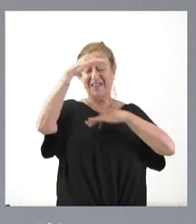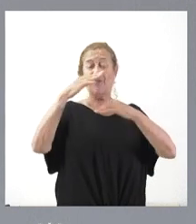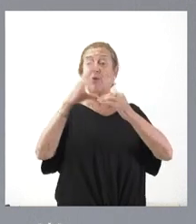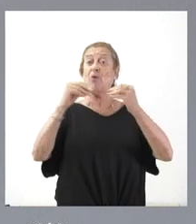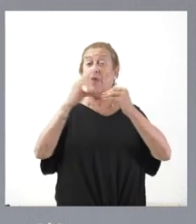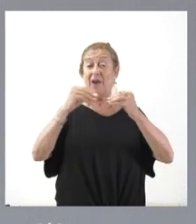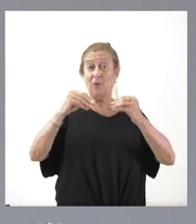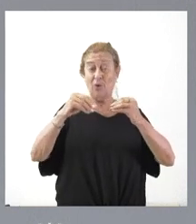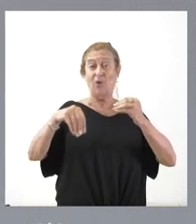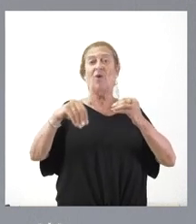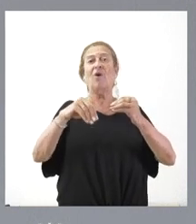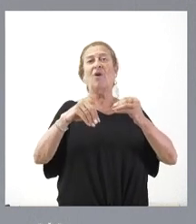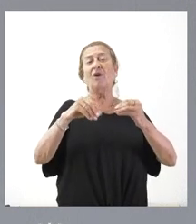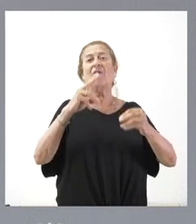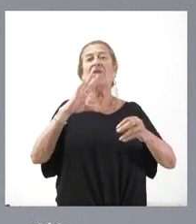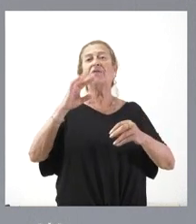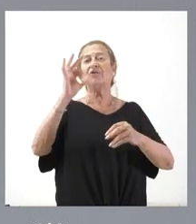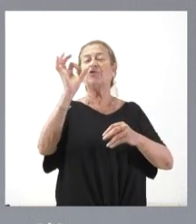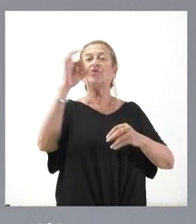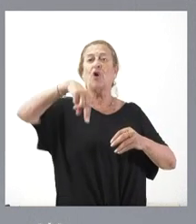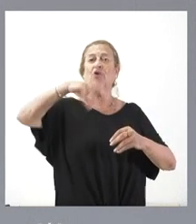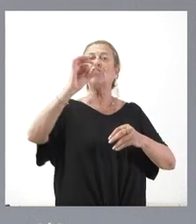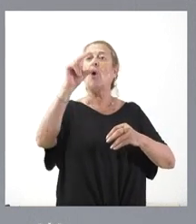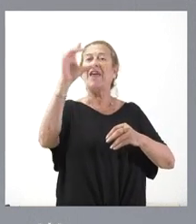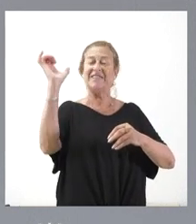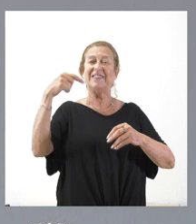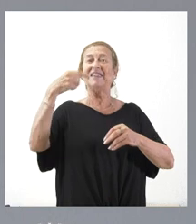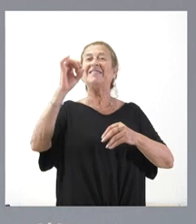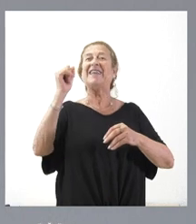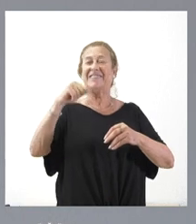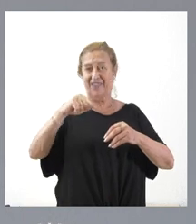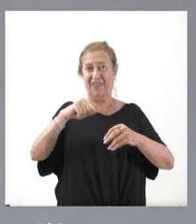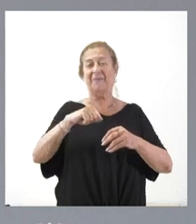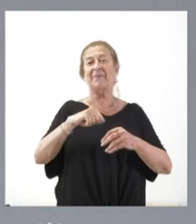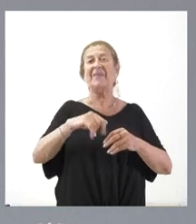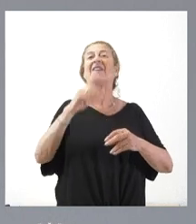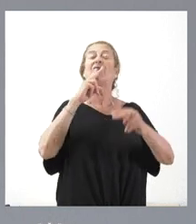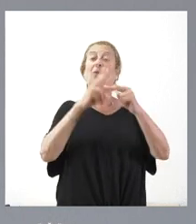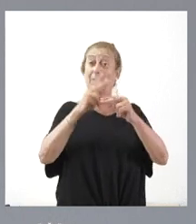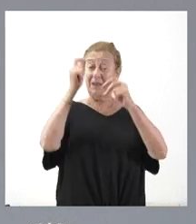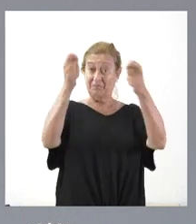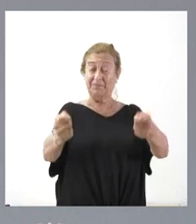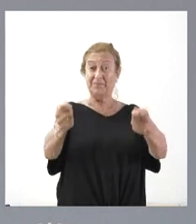Servicios a doña Sonsoles Sánchez Reyes Peña Marías. Se nombra